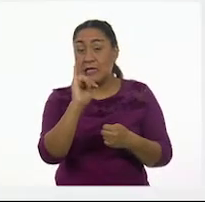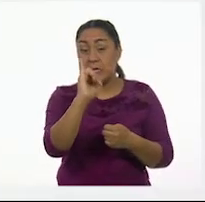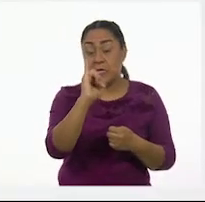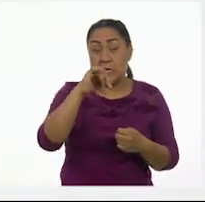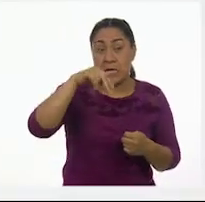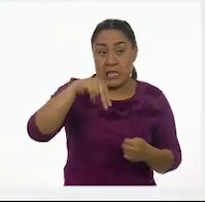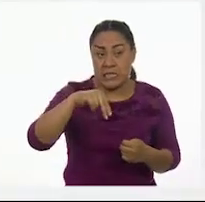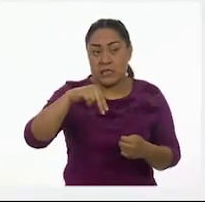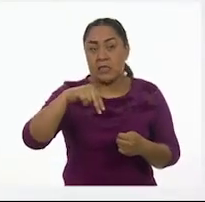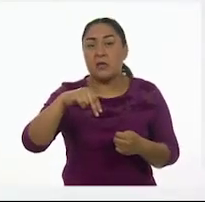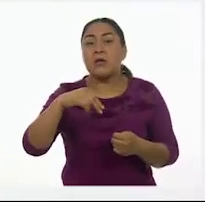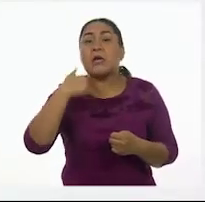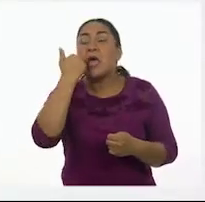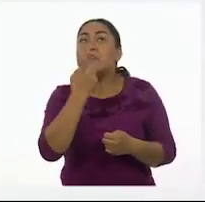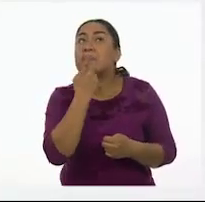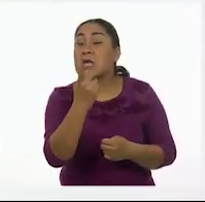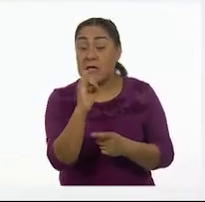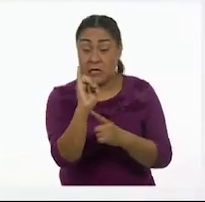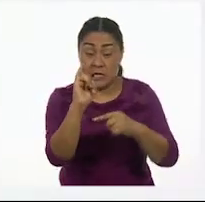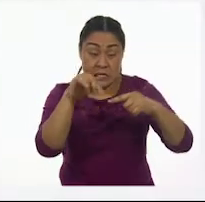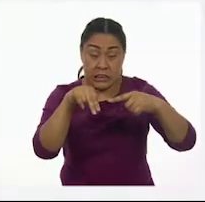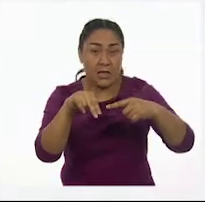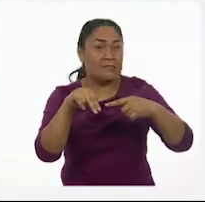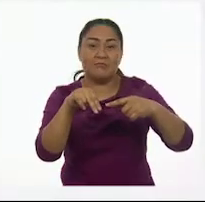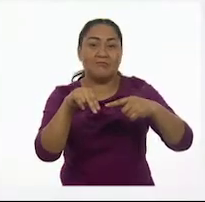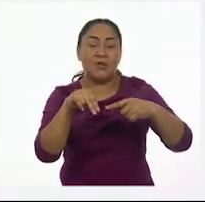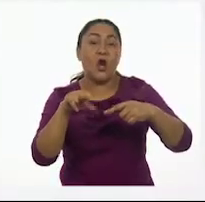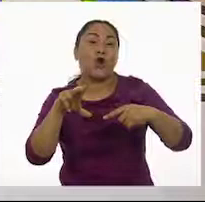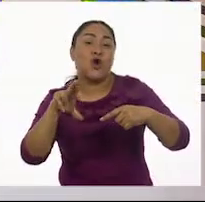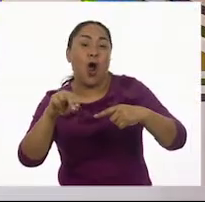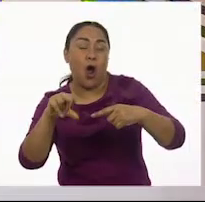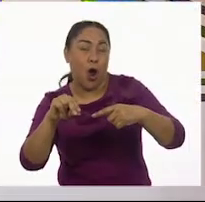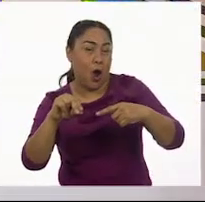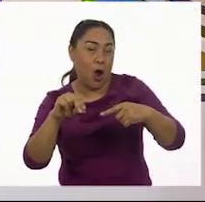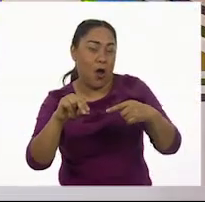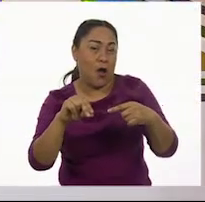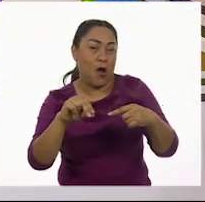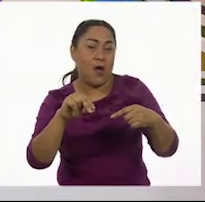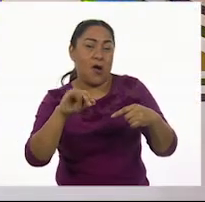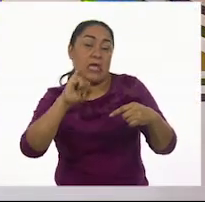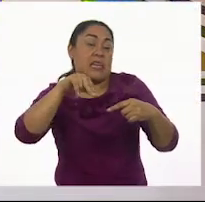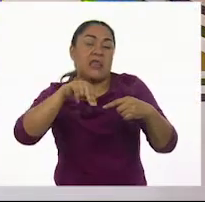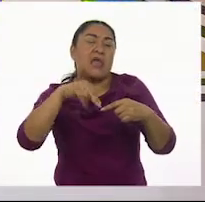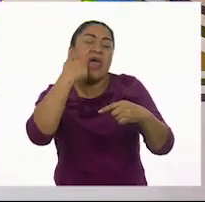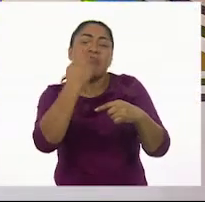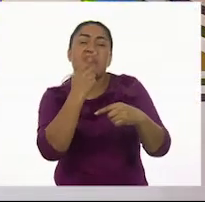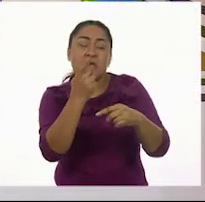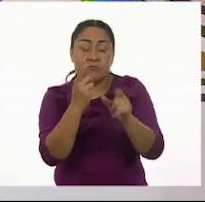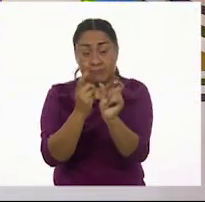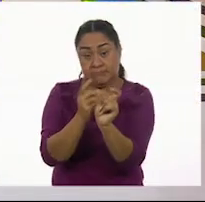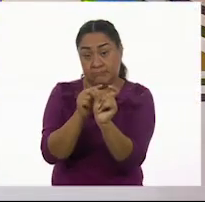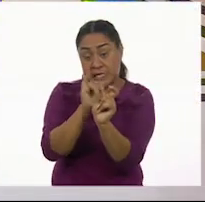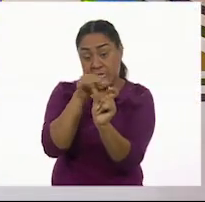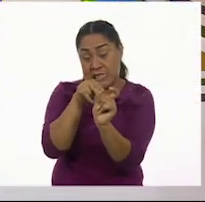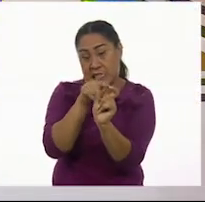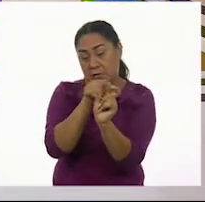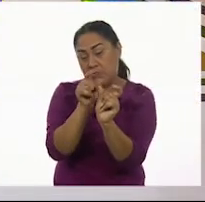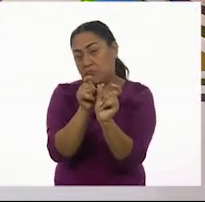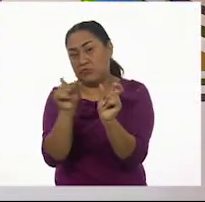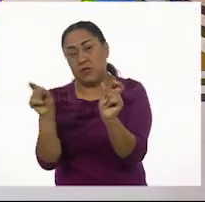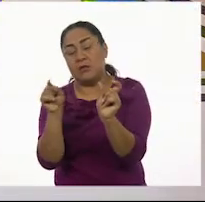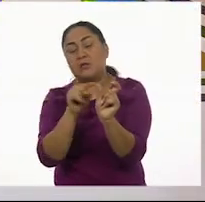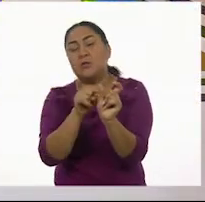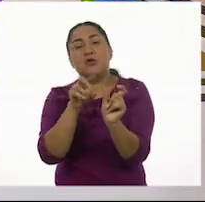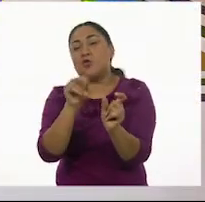era decir que no. Entonces... ¿Algo que no vale? Que no vale. No es